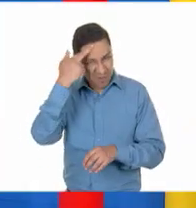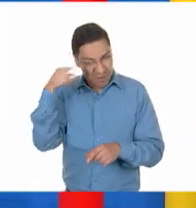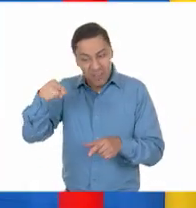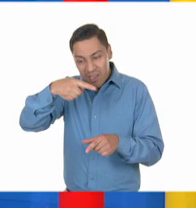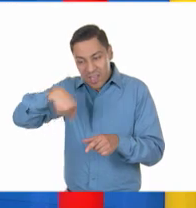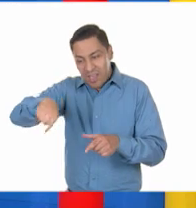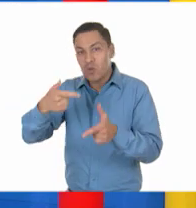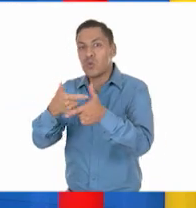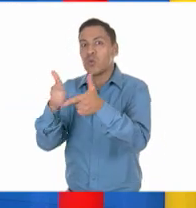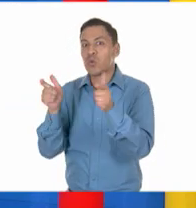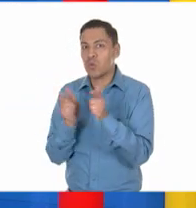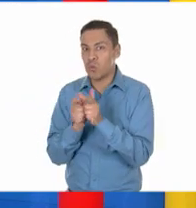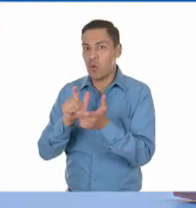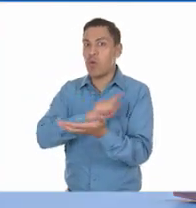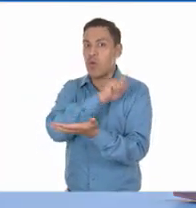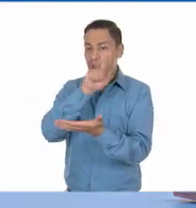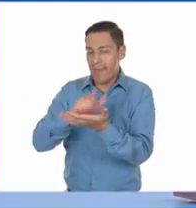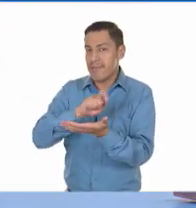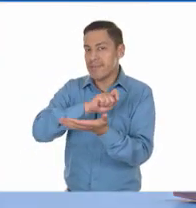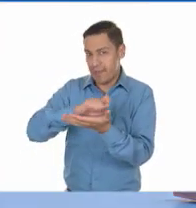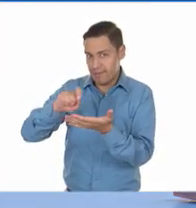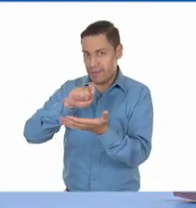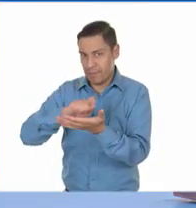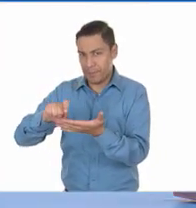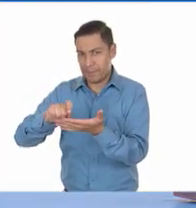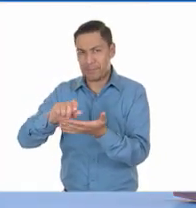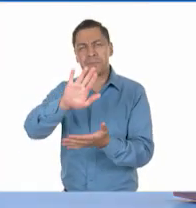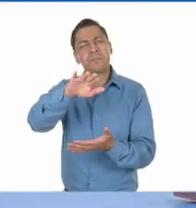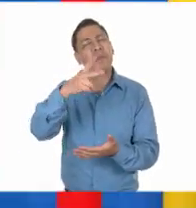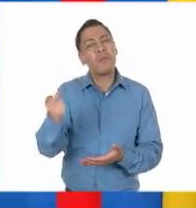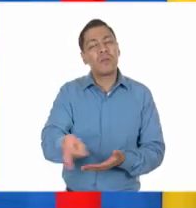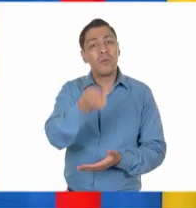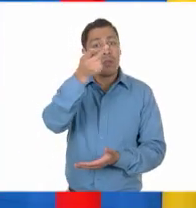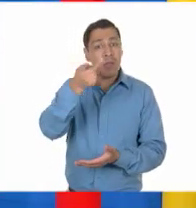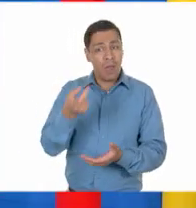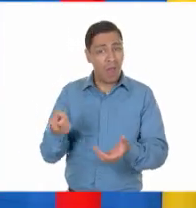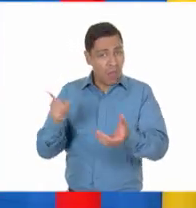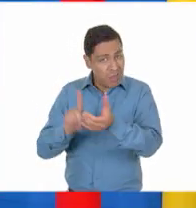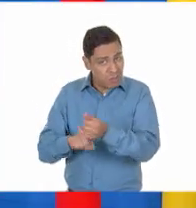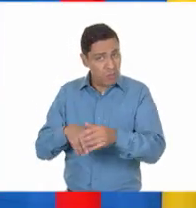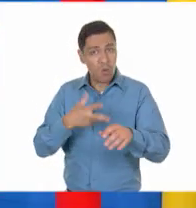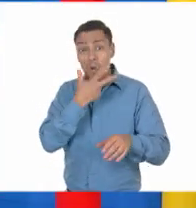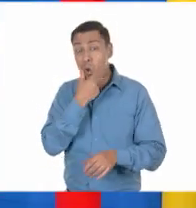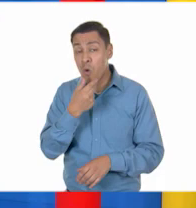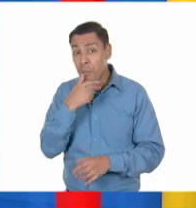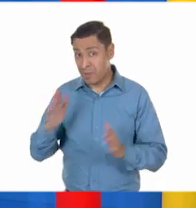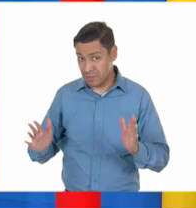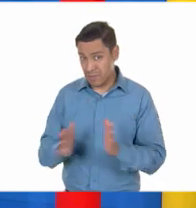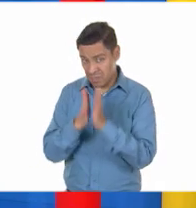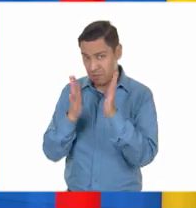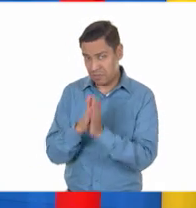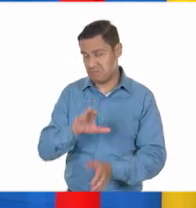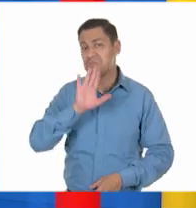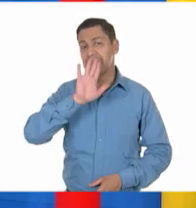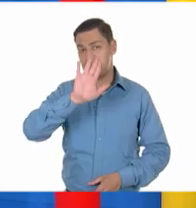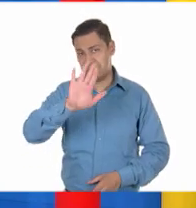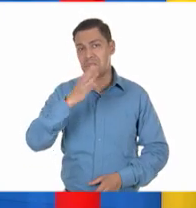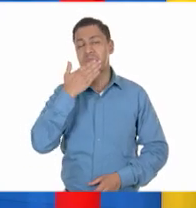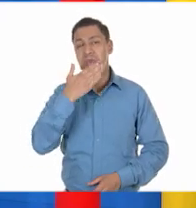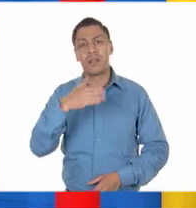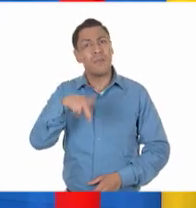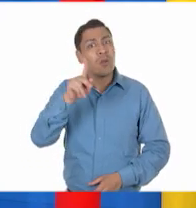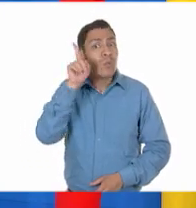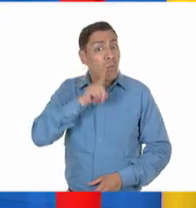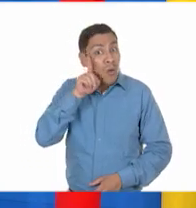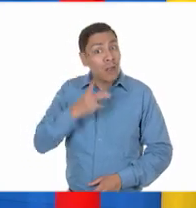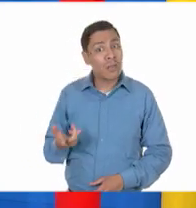¿Cuál, ¿Por qué no participaron mujeres en ese Congreso? ¡Ay! Pues mira, para este momento, la condición